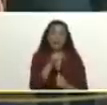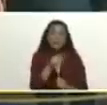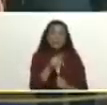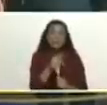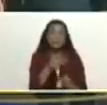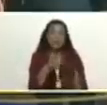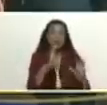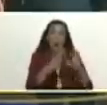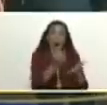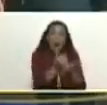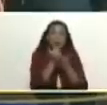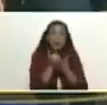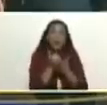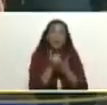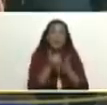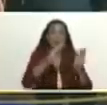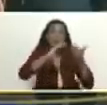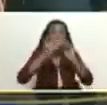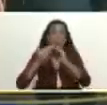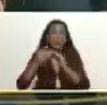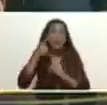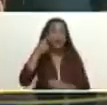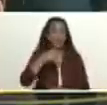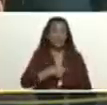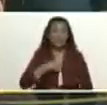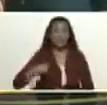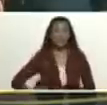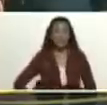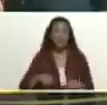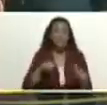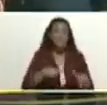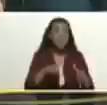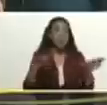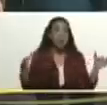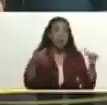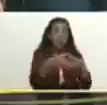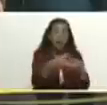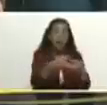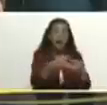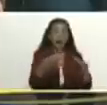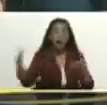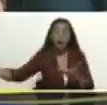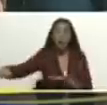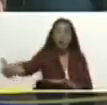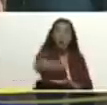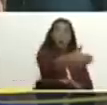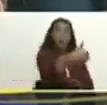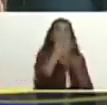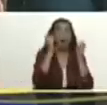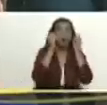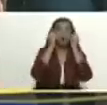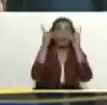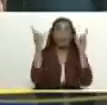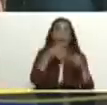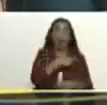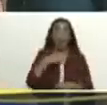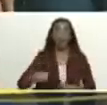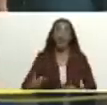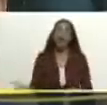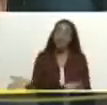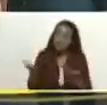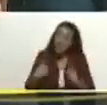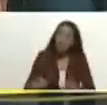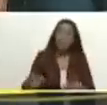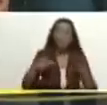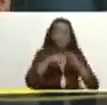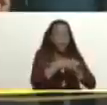recibimos la ayuda de la comunidad china que ellos mismos se organizaron en una colecta y bueno la comunidad china dijo aquí estamos